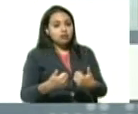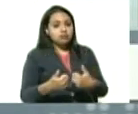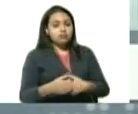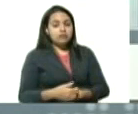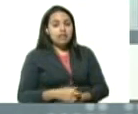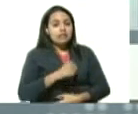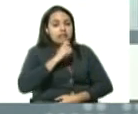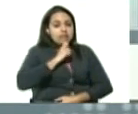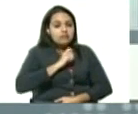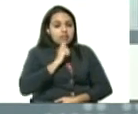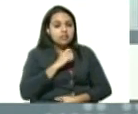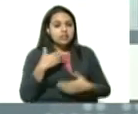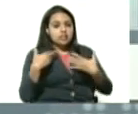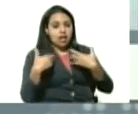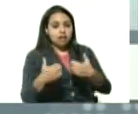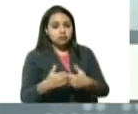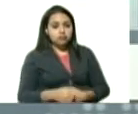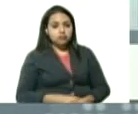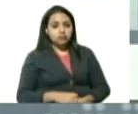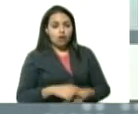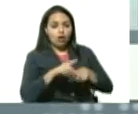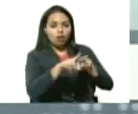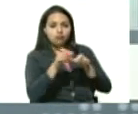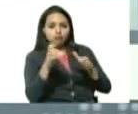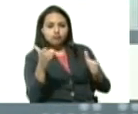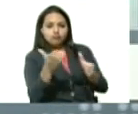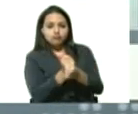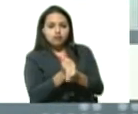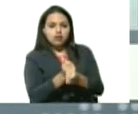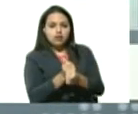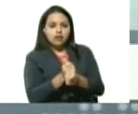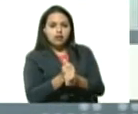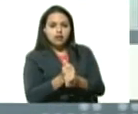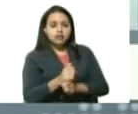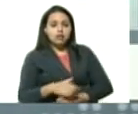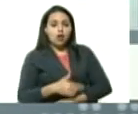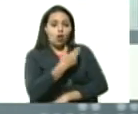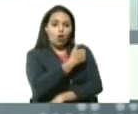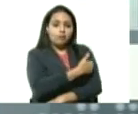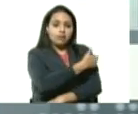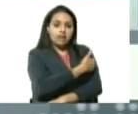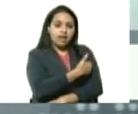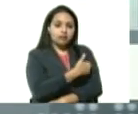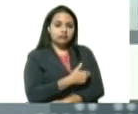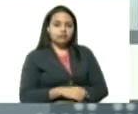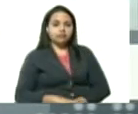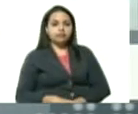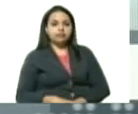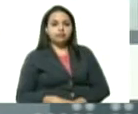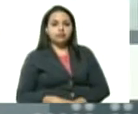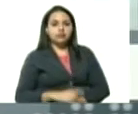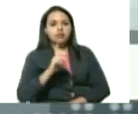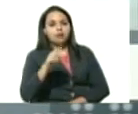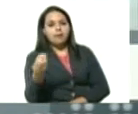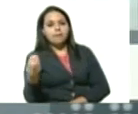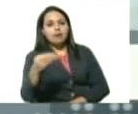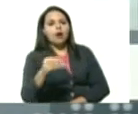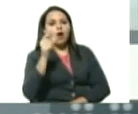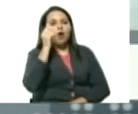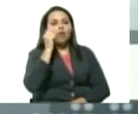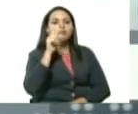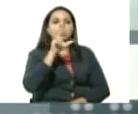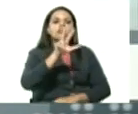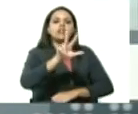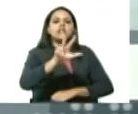complicada lo captamos también en consulta en hospital Sentinela y tenemos un hombre de 39